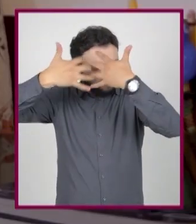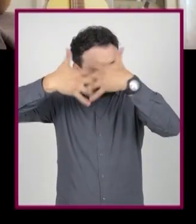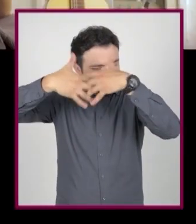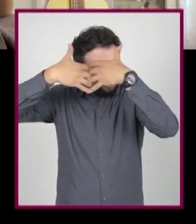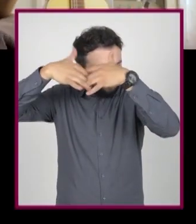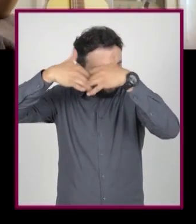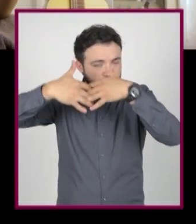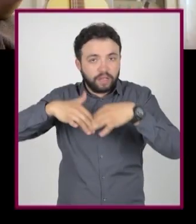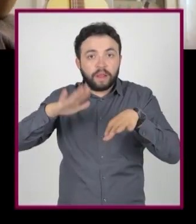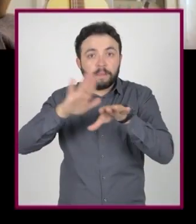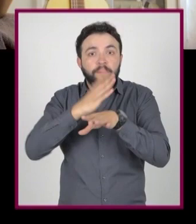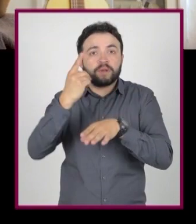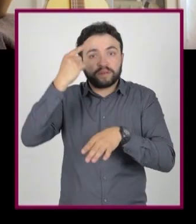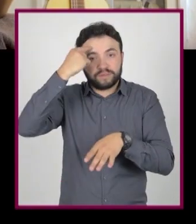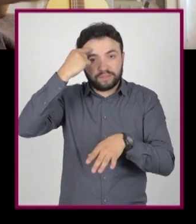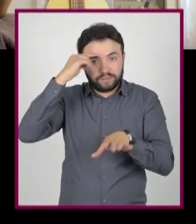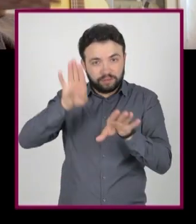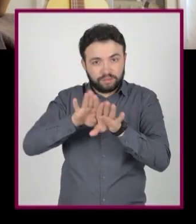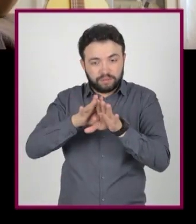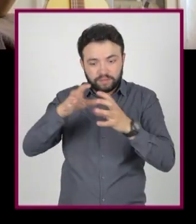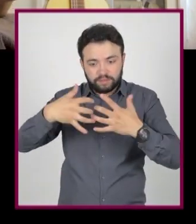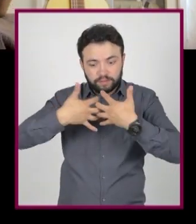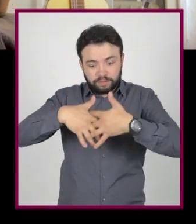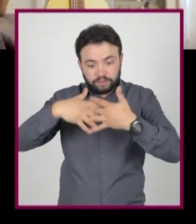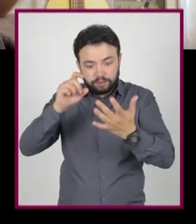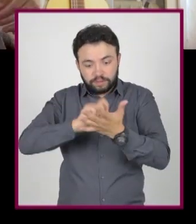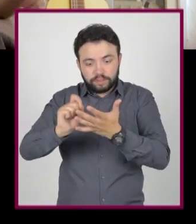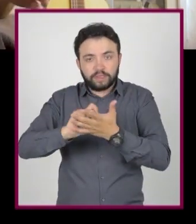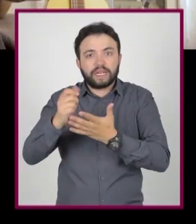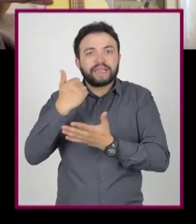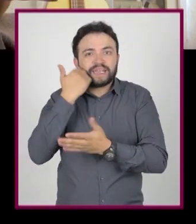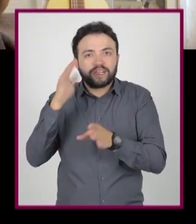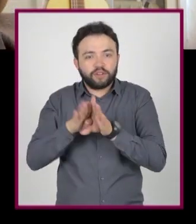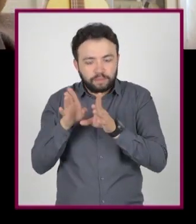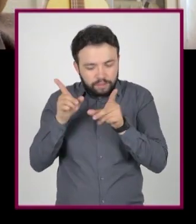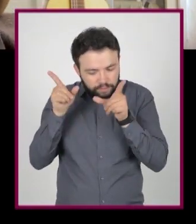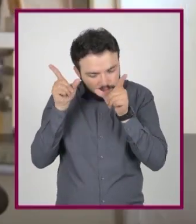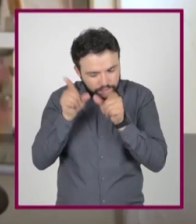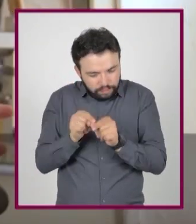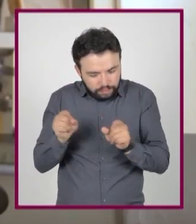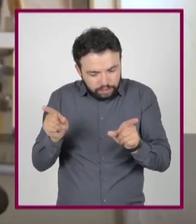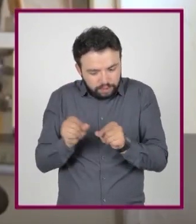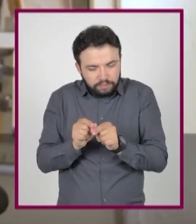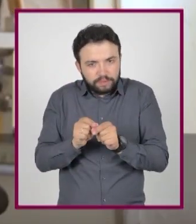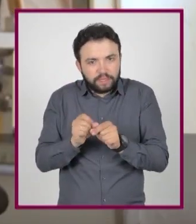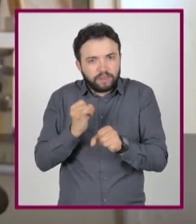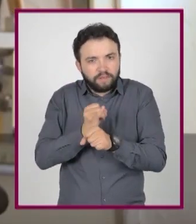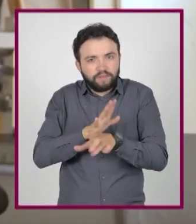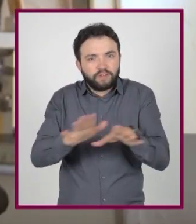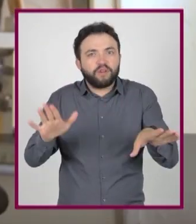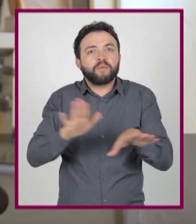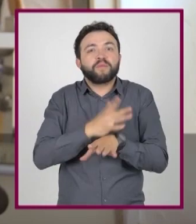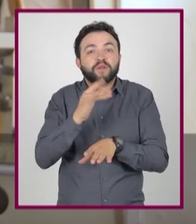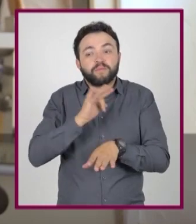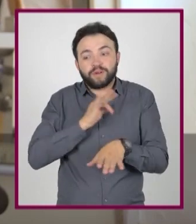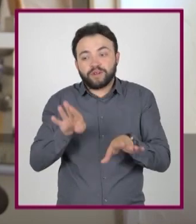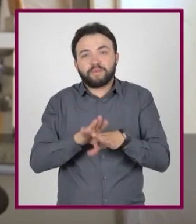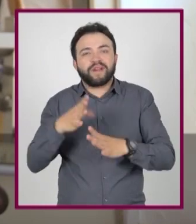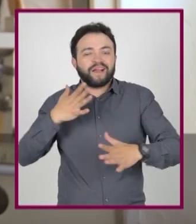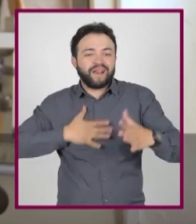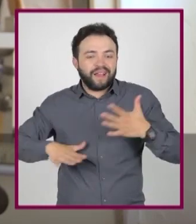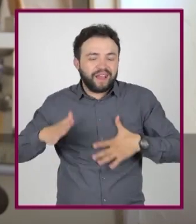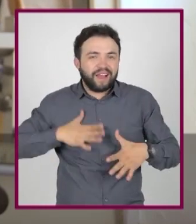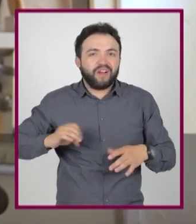eso? El cerebro, al trabajar de forma mecánica con la escritura, prefiere sintetizar la información, por lo pesado o